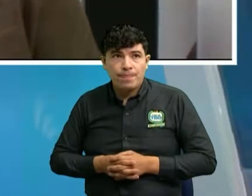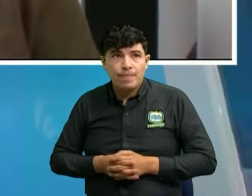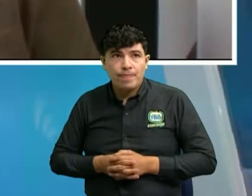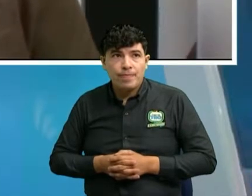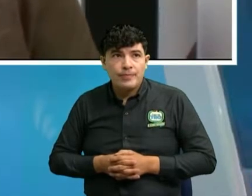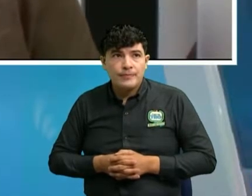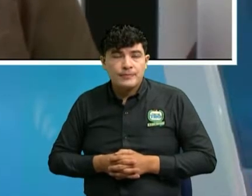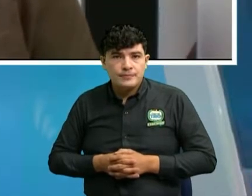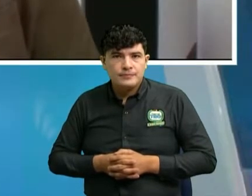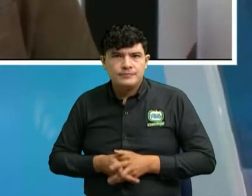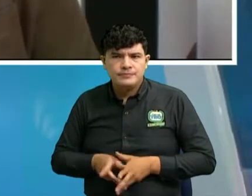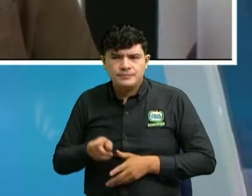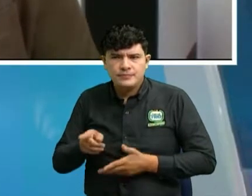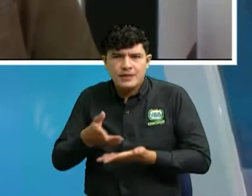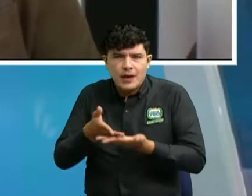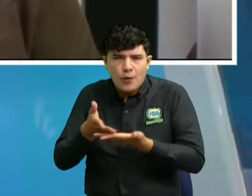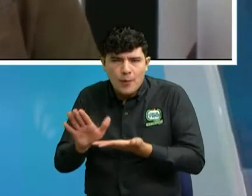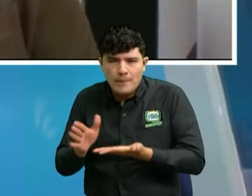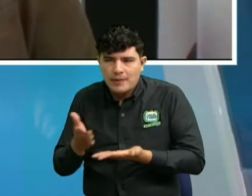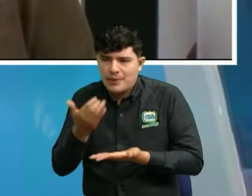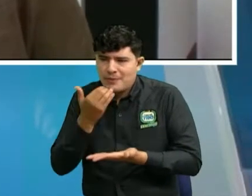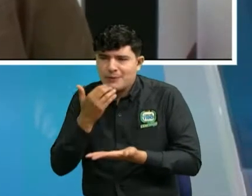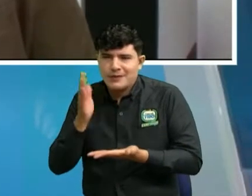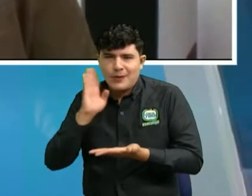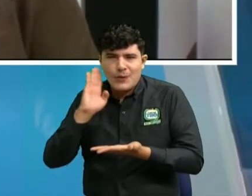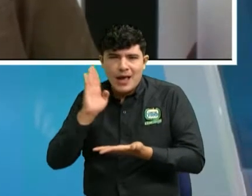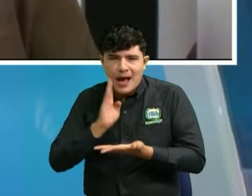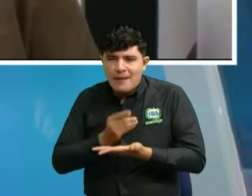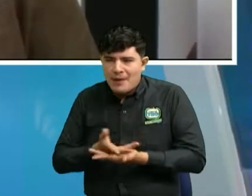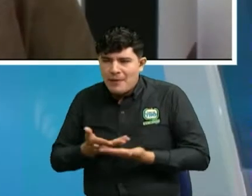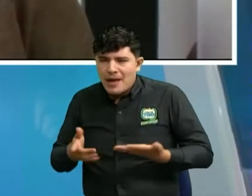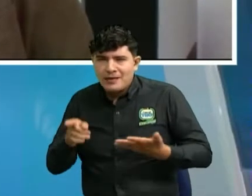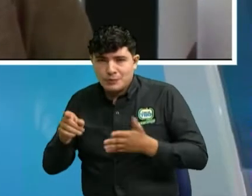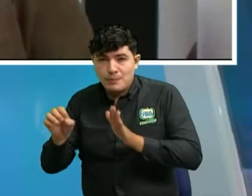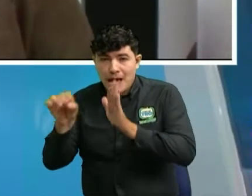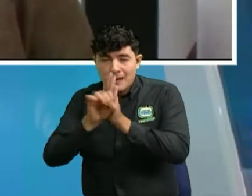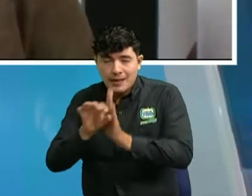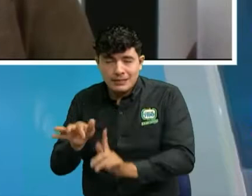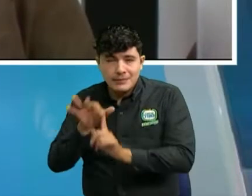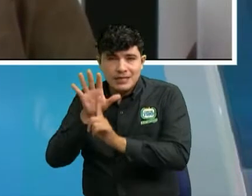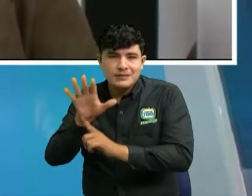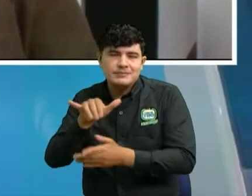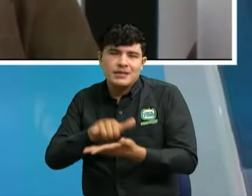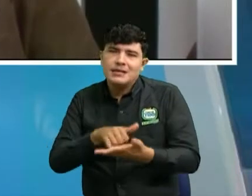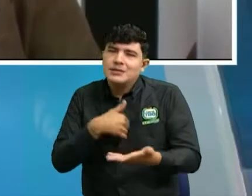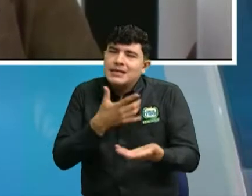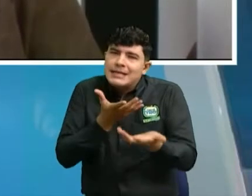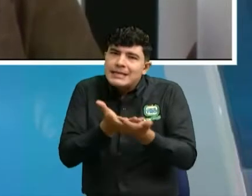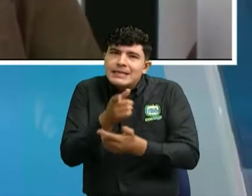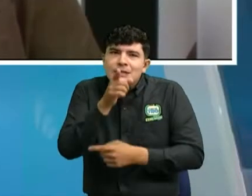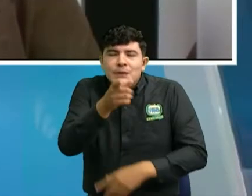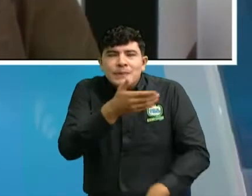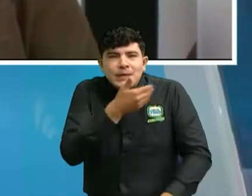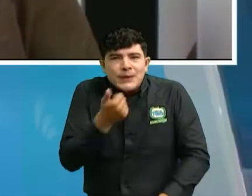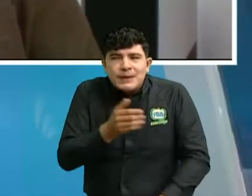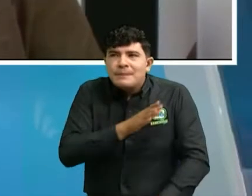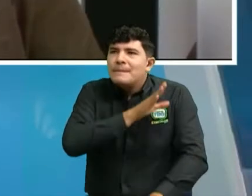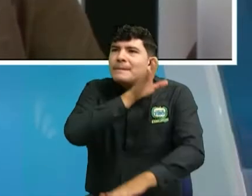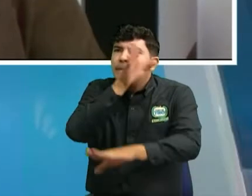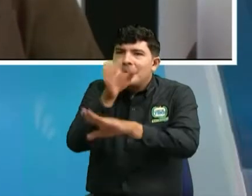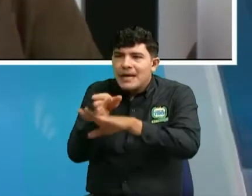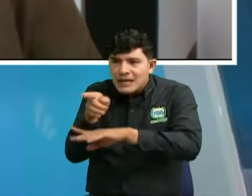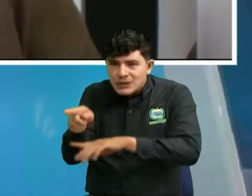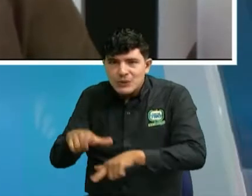trabajo herramientas digamos que son de alguna marca específica la recomendación es que la compren directamente al